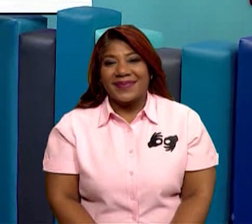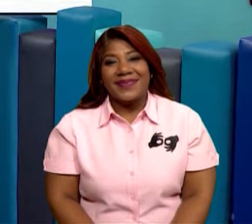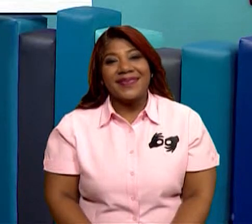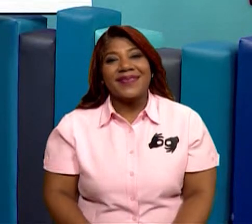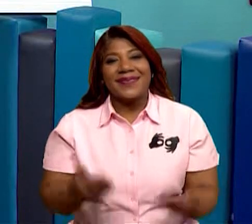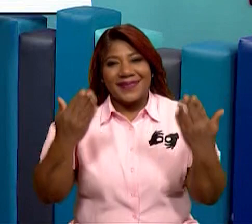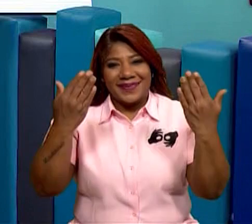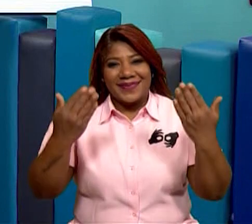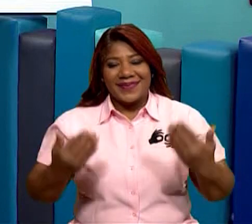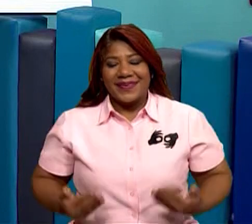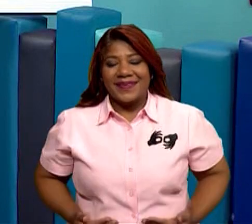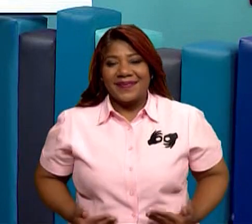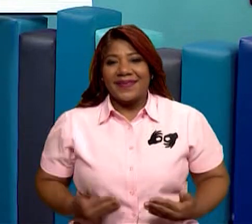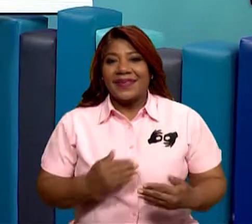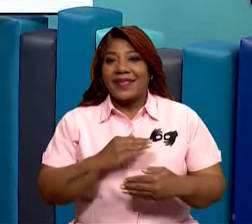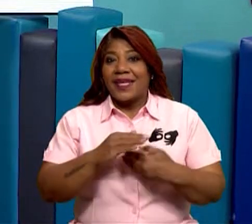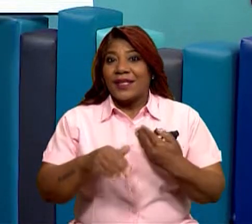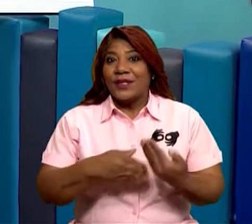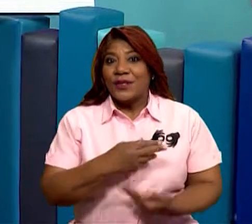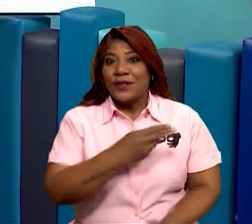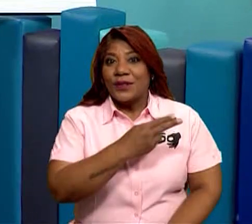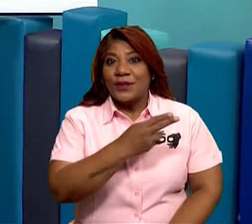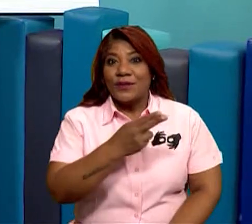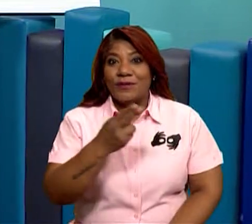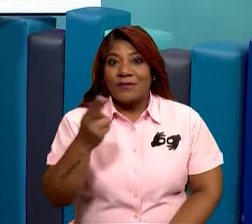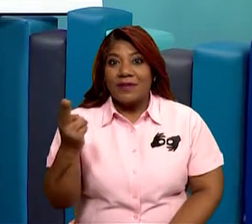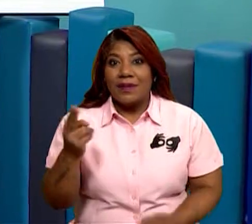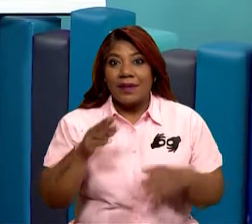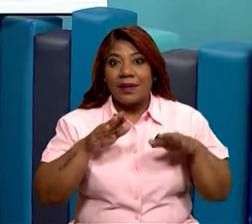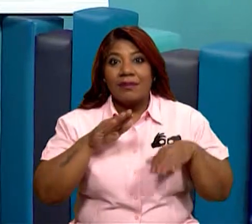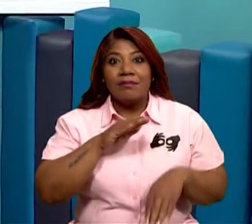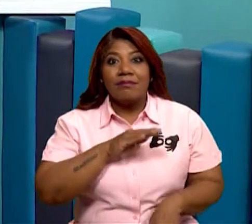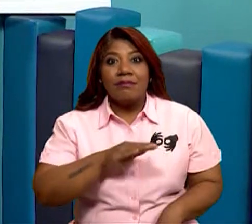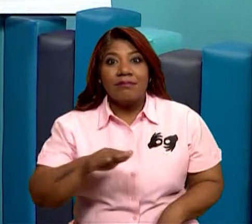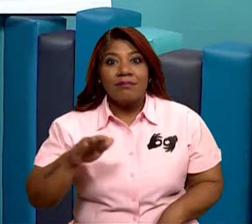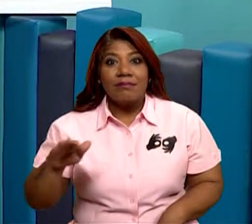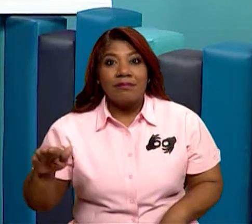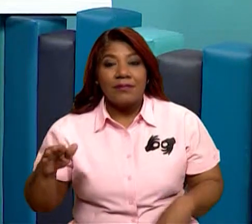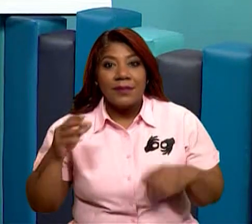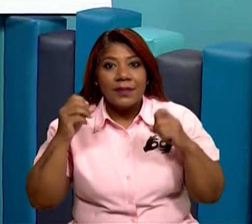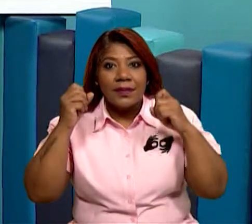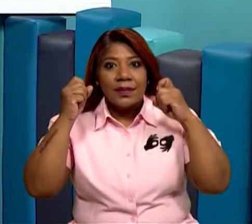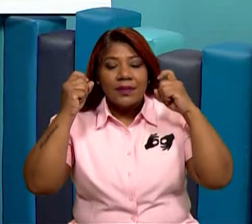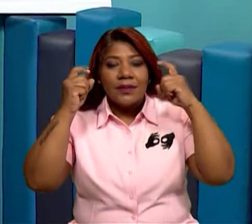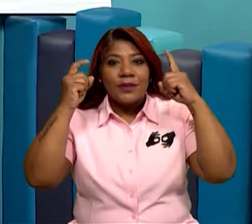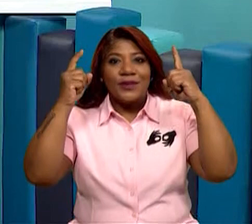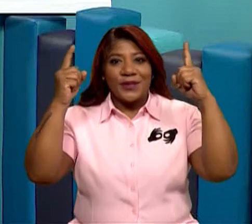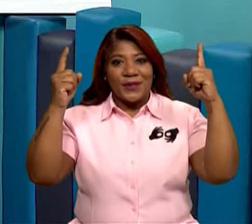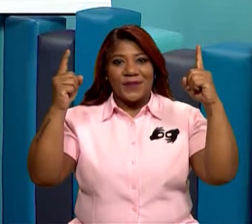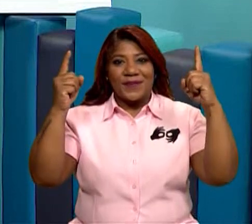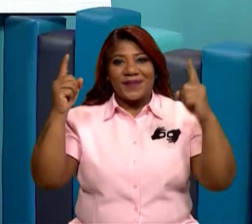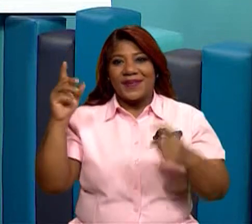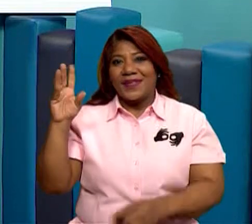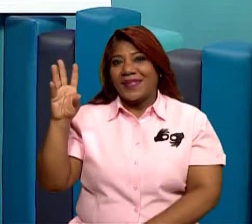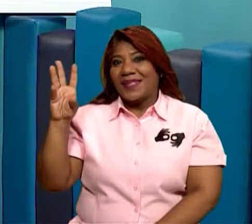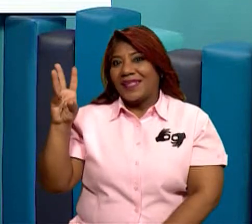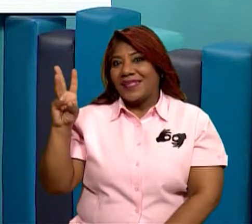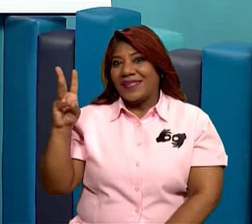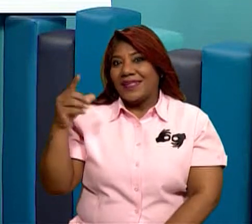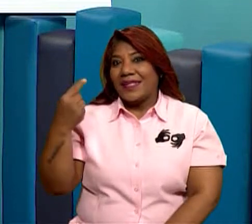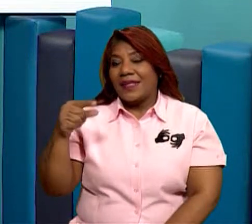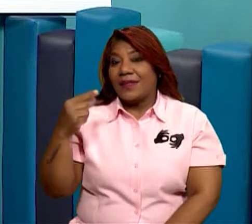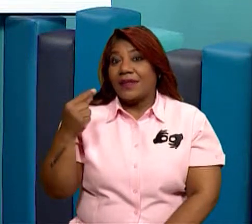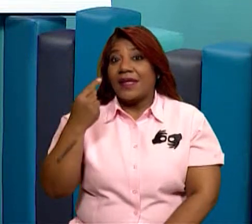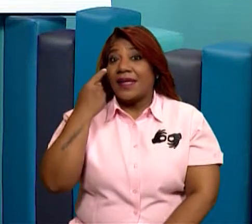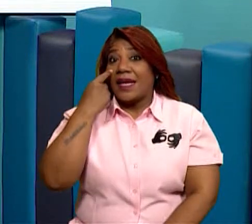Bienvenidos sean nuestros descubridores de sexto grado. Ah, hemos estado viendo diferentes profesiones